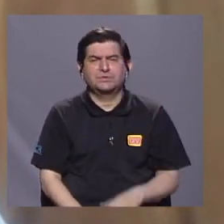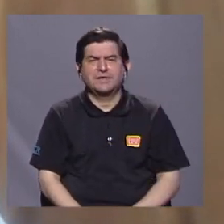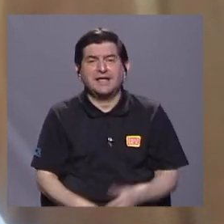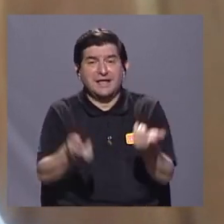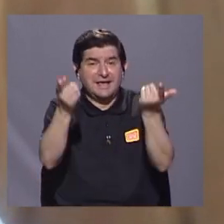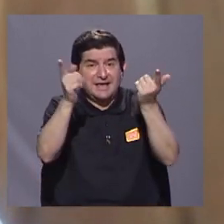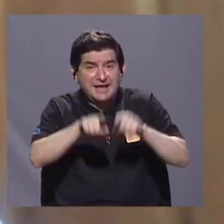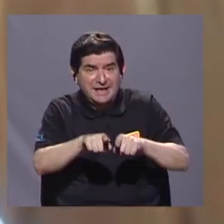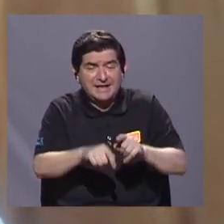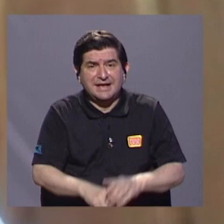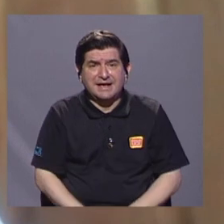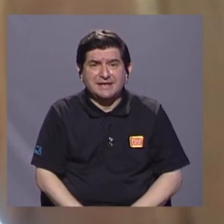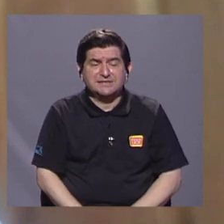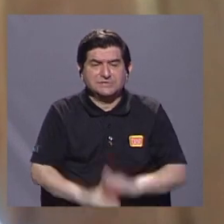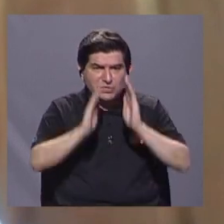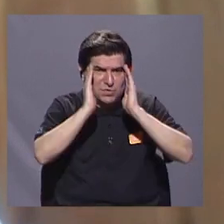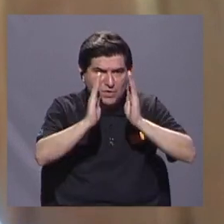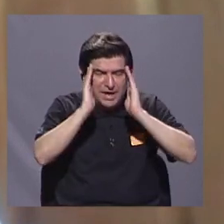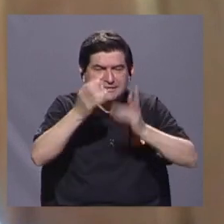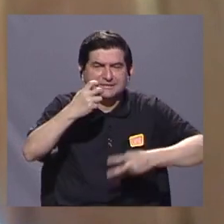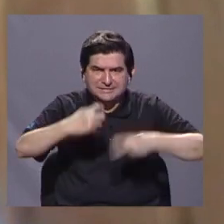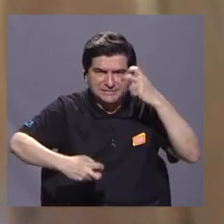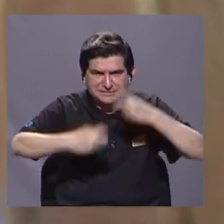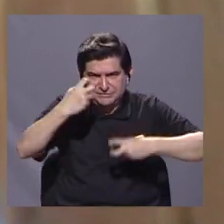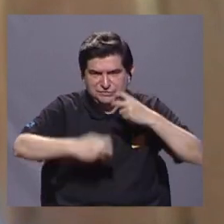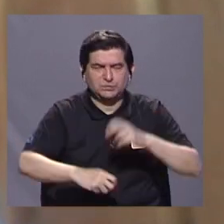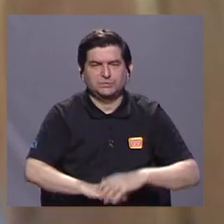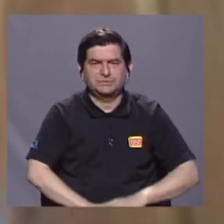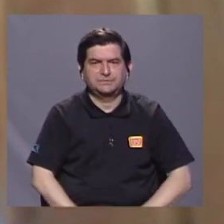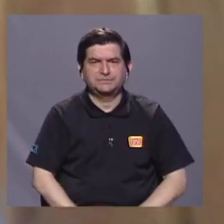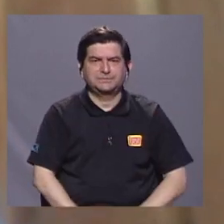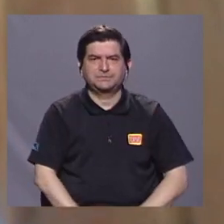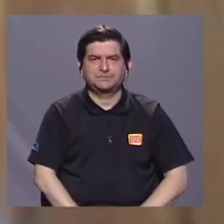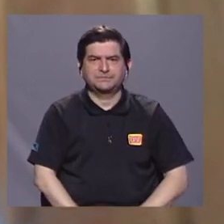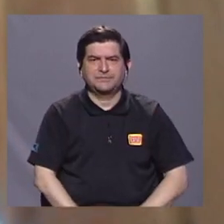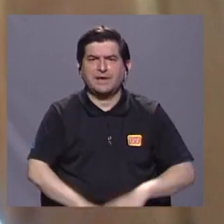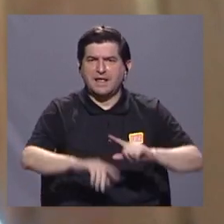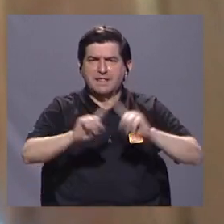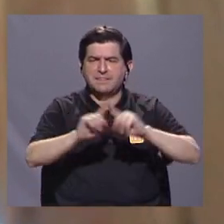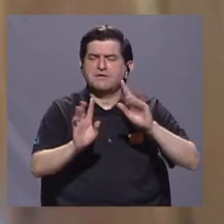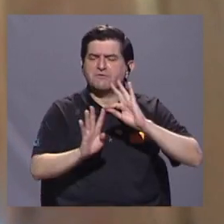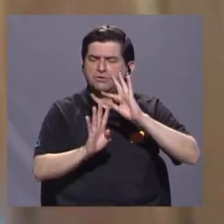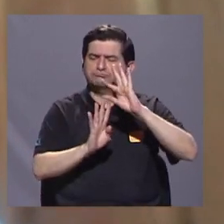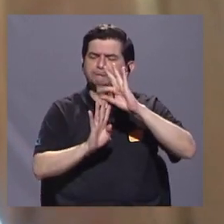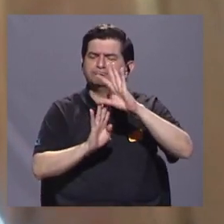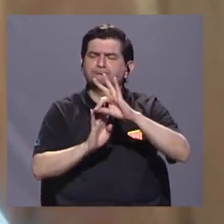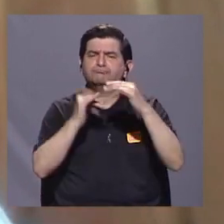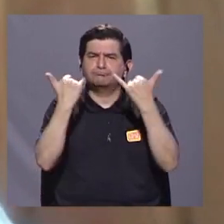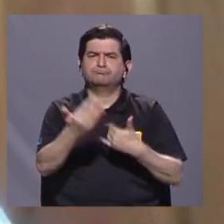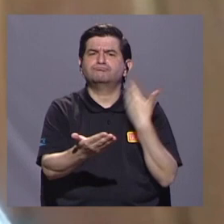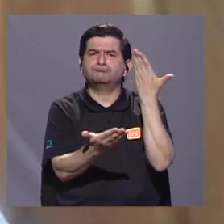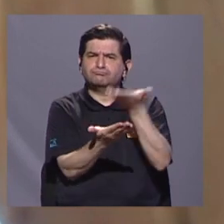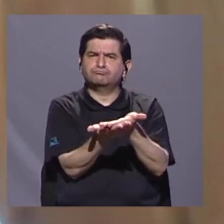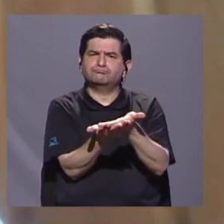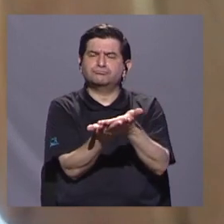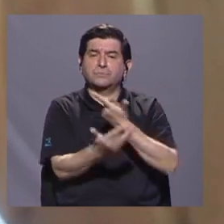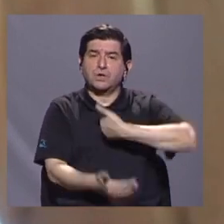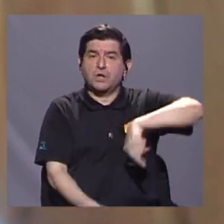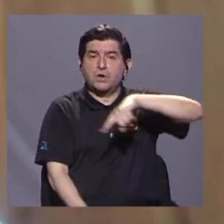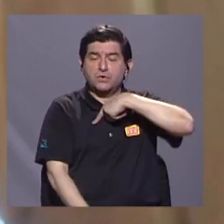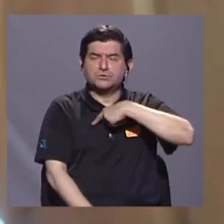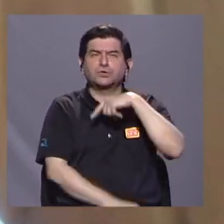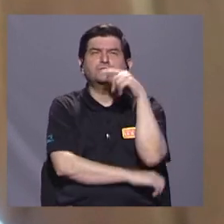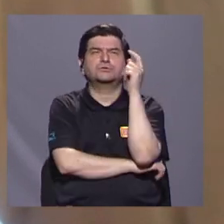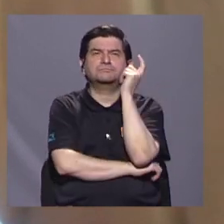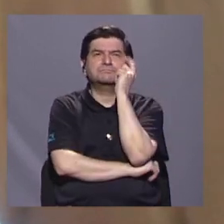atención de esta problemática, ¿verdad? Porque hay varias alternativas que hemos dado. Nosotros nos